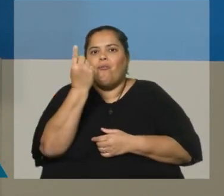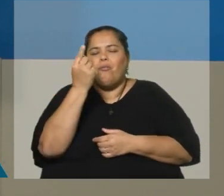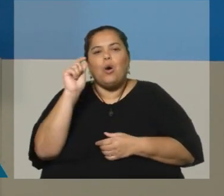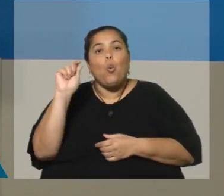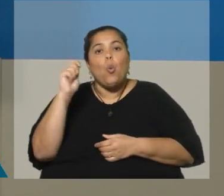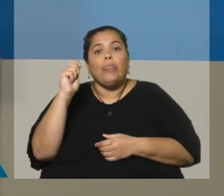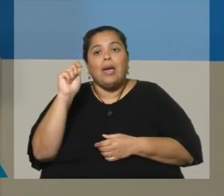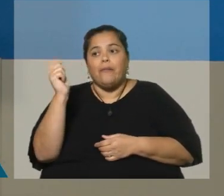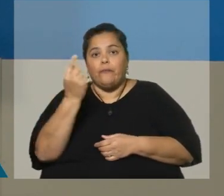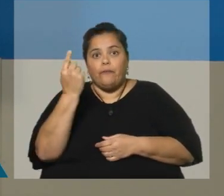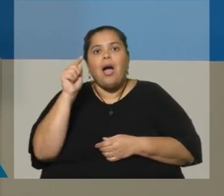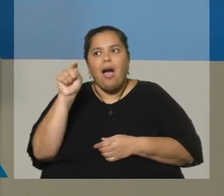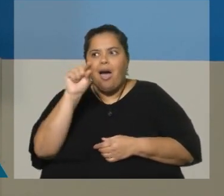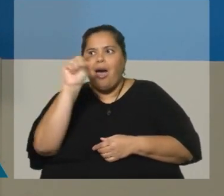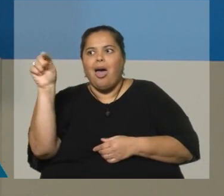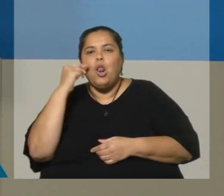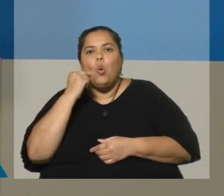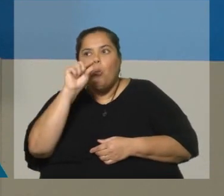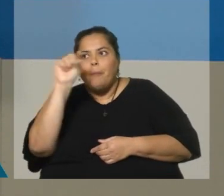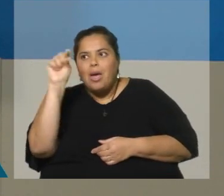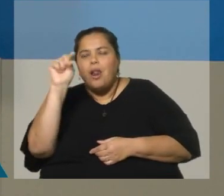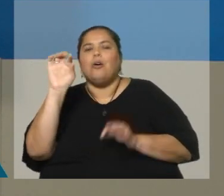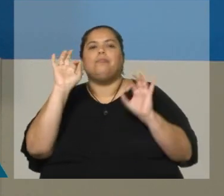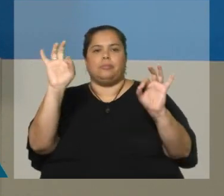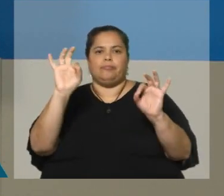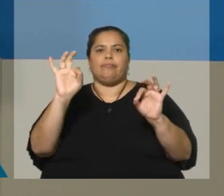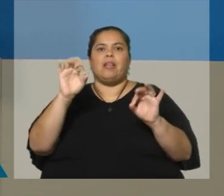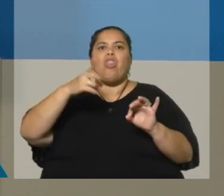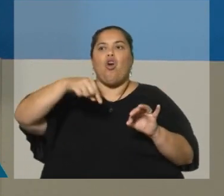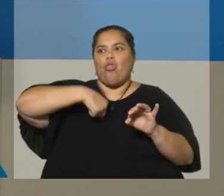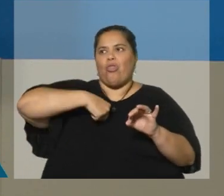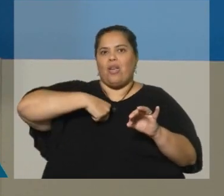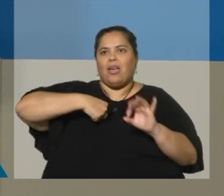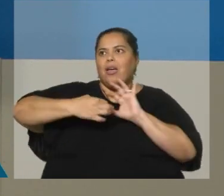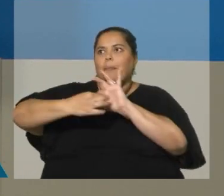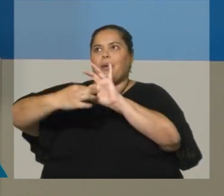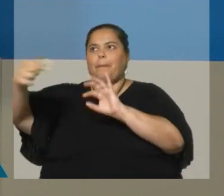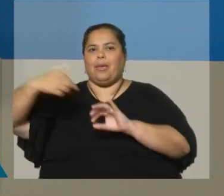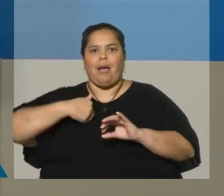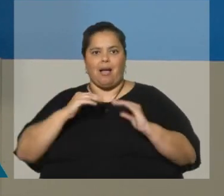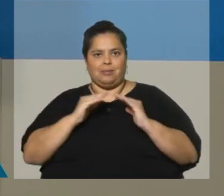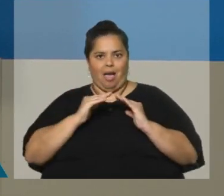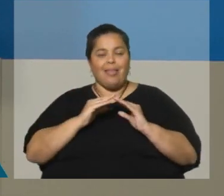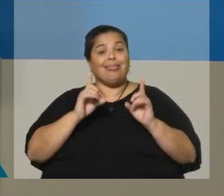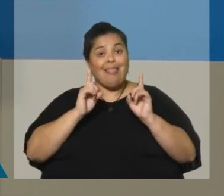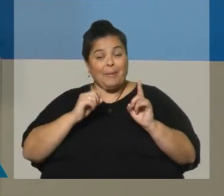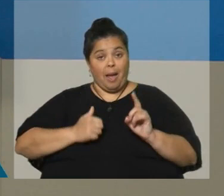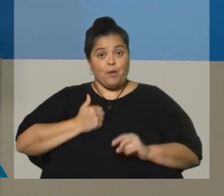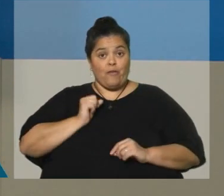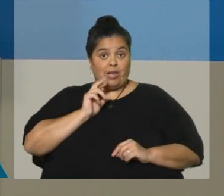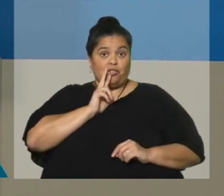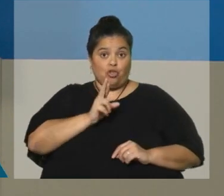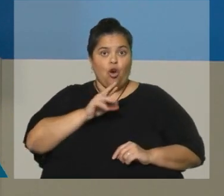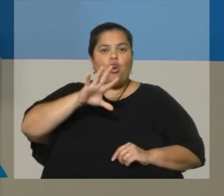respuesta en el lugar donde está la vivienda. Aprovecho a decir, además, que estamos sorteando con la